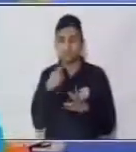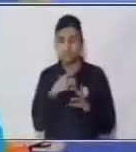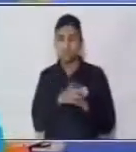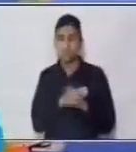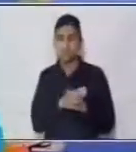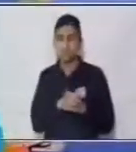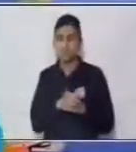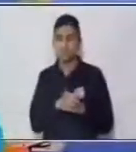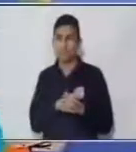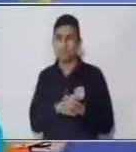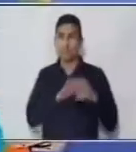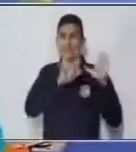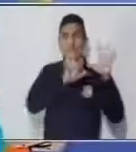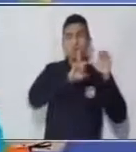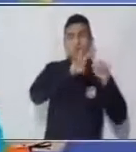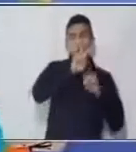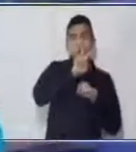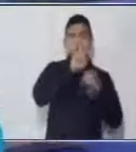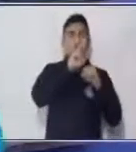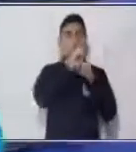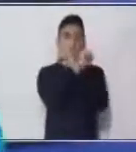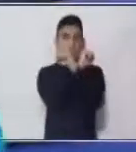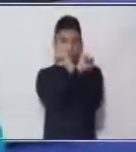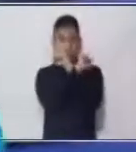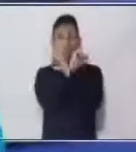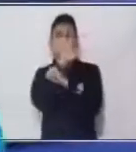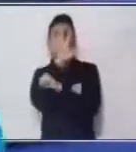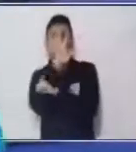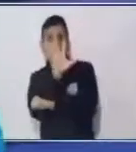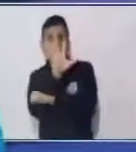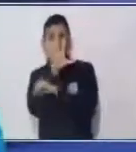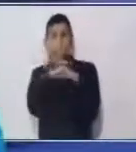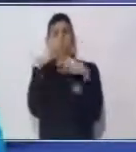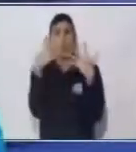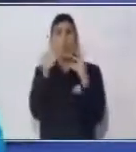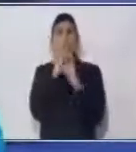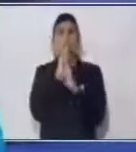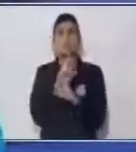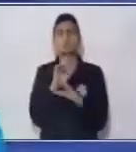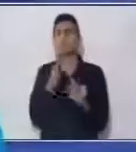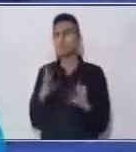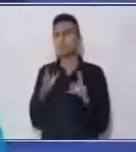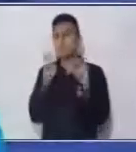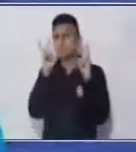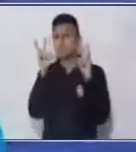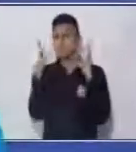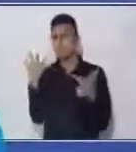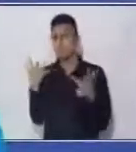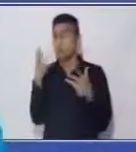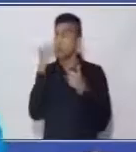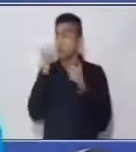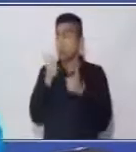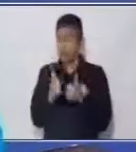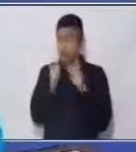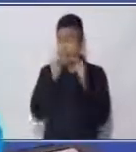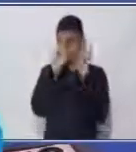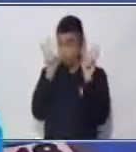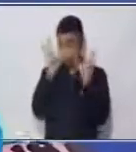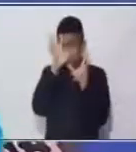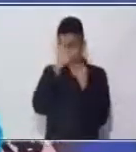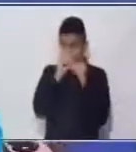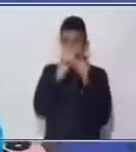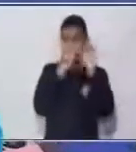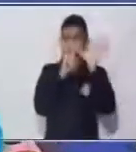Doce por cinco ¿Cuánto sería? Muy bien Serían